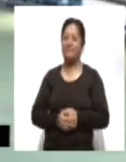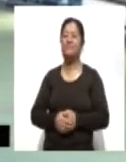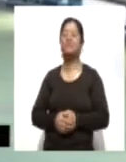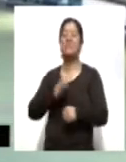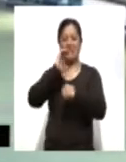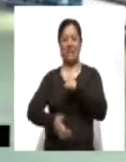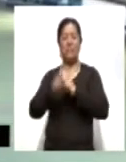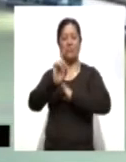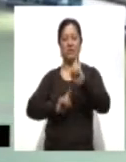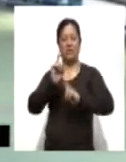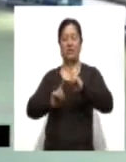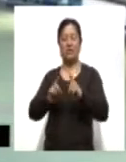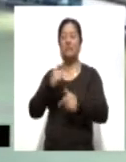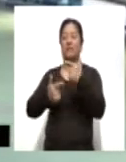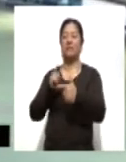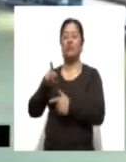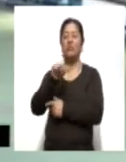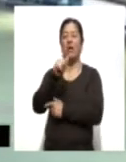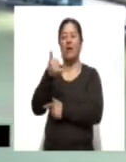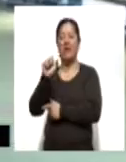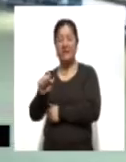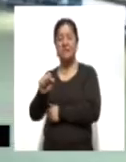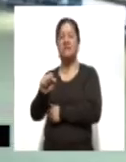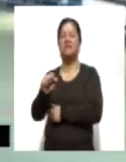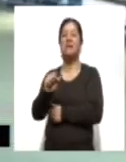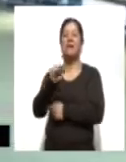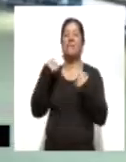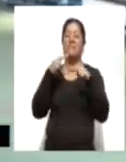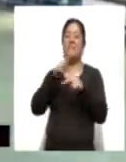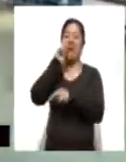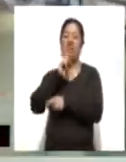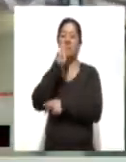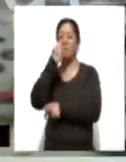regresamos con ustedes para más información. Cuídese mucho y que tenga un excelente tarde.